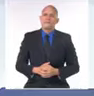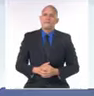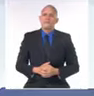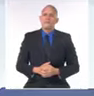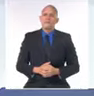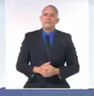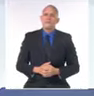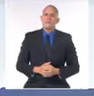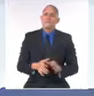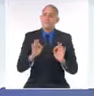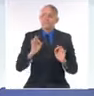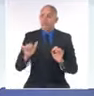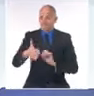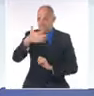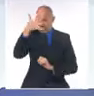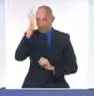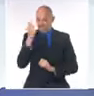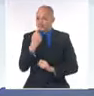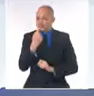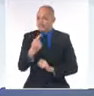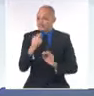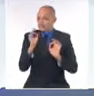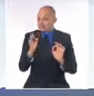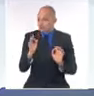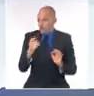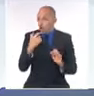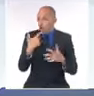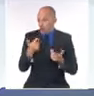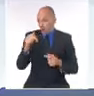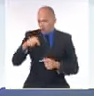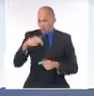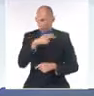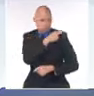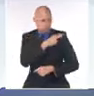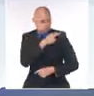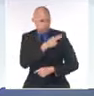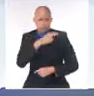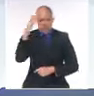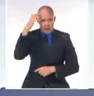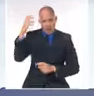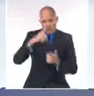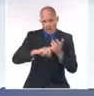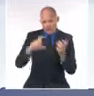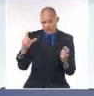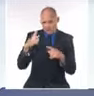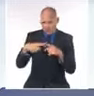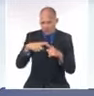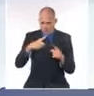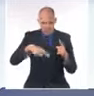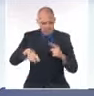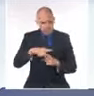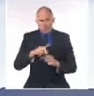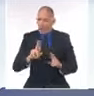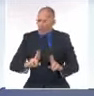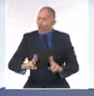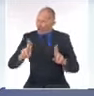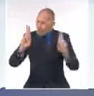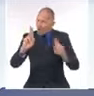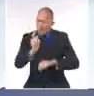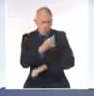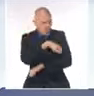Díaz-Canel explicó la disposición de las autoridades del partido, el Estado y el gobierno a atender los reclamos de nuestro pueblo,